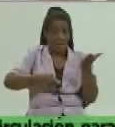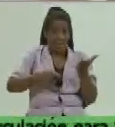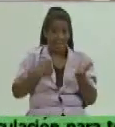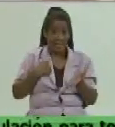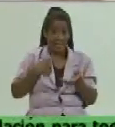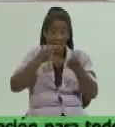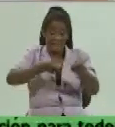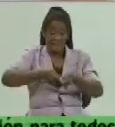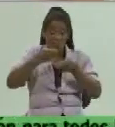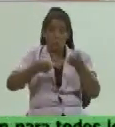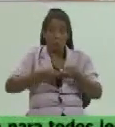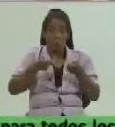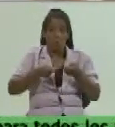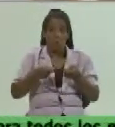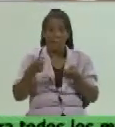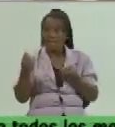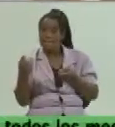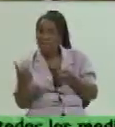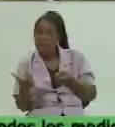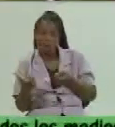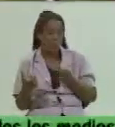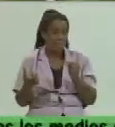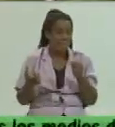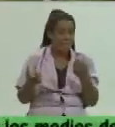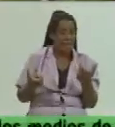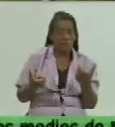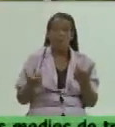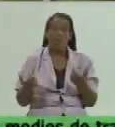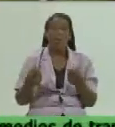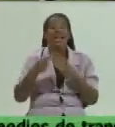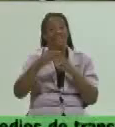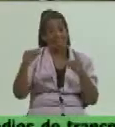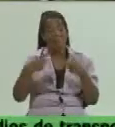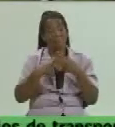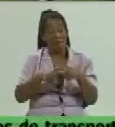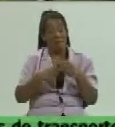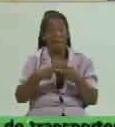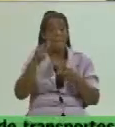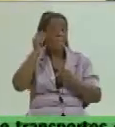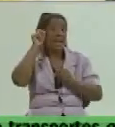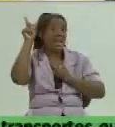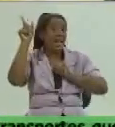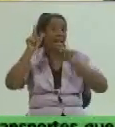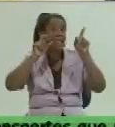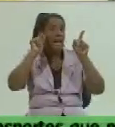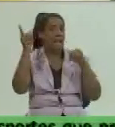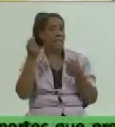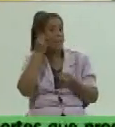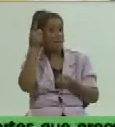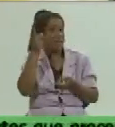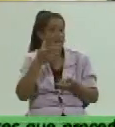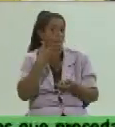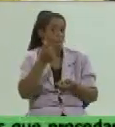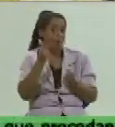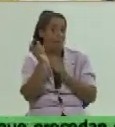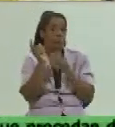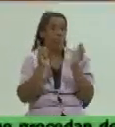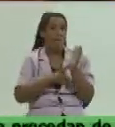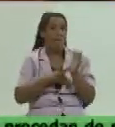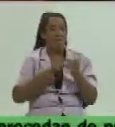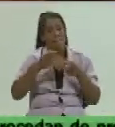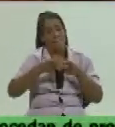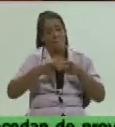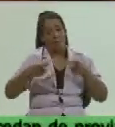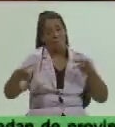urbana en el territorio es otro tema por resolver para que la alternativa que hoy beneficia a los puertopadrenses incremente las